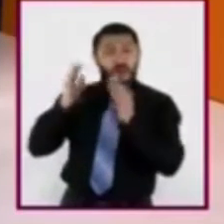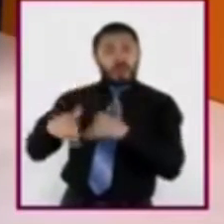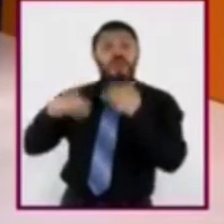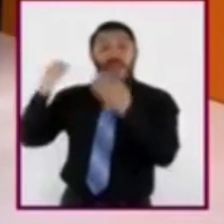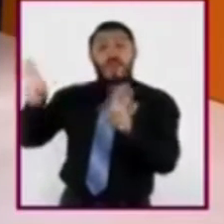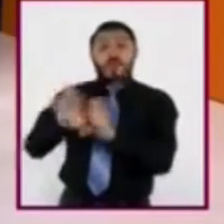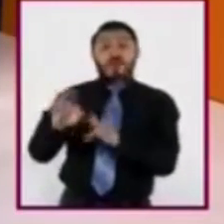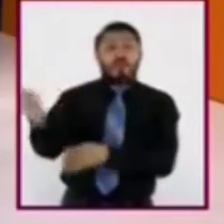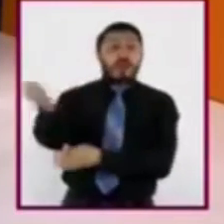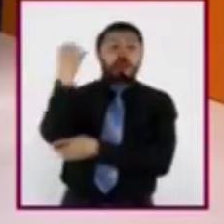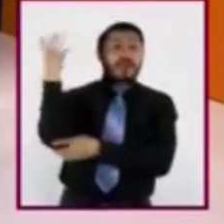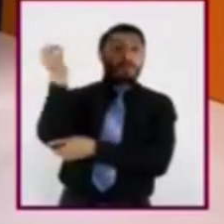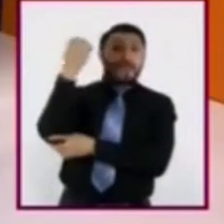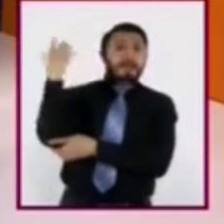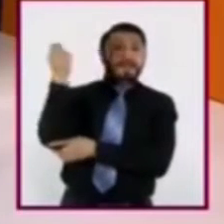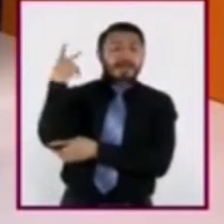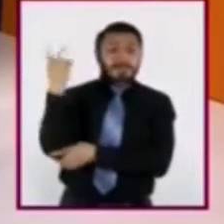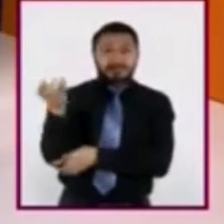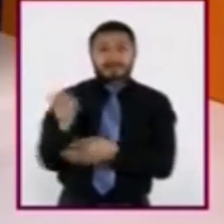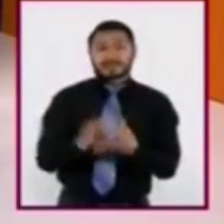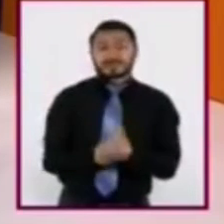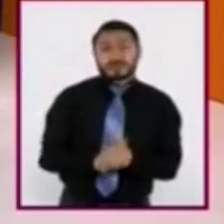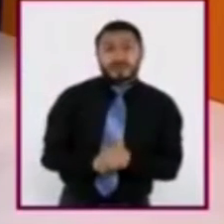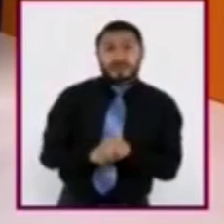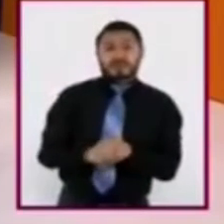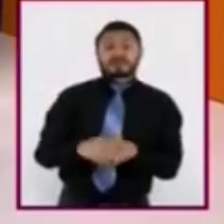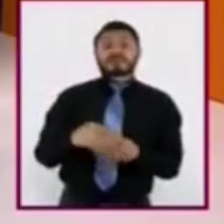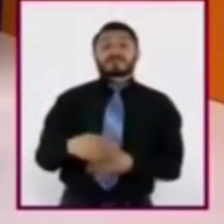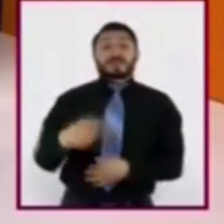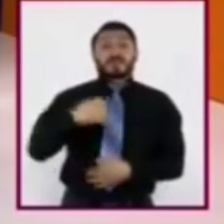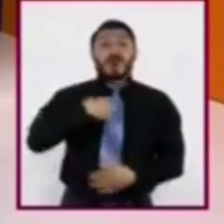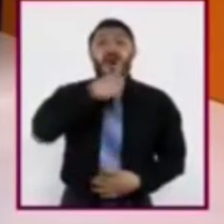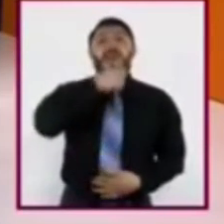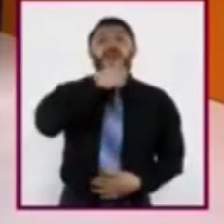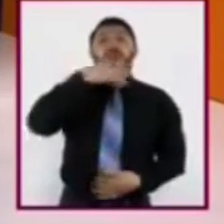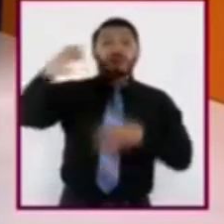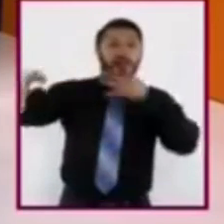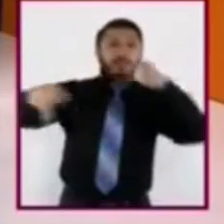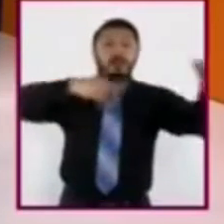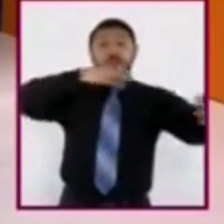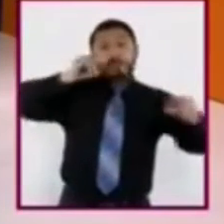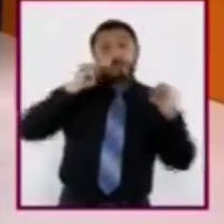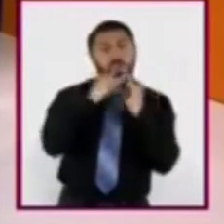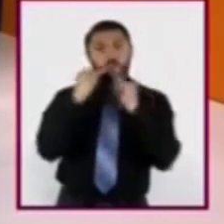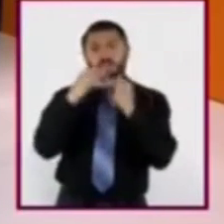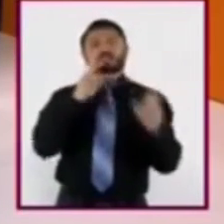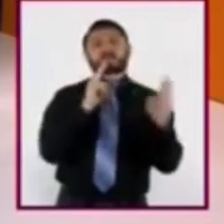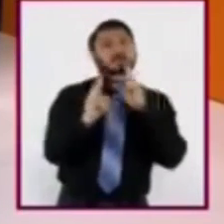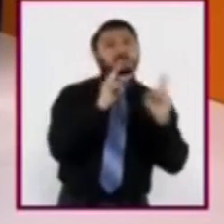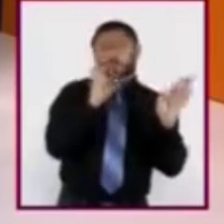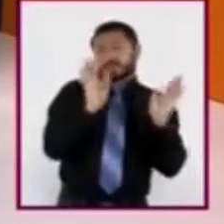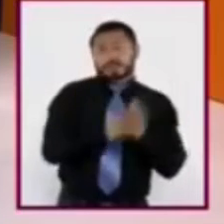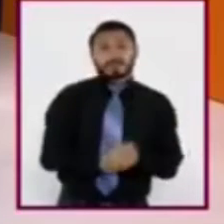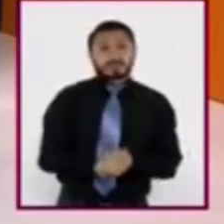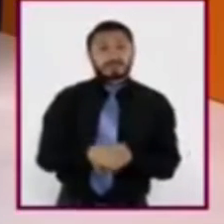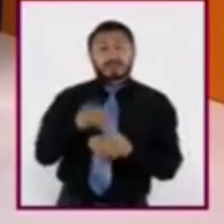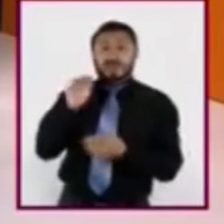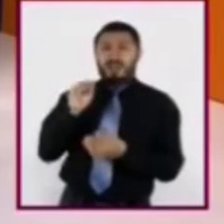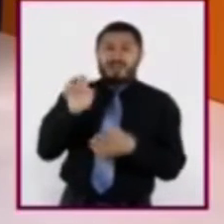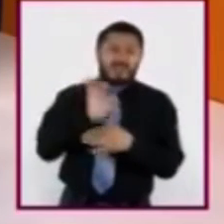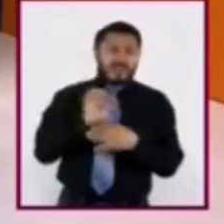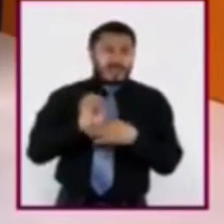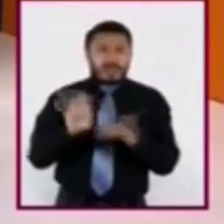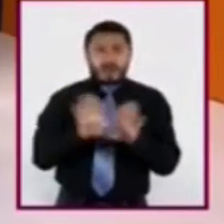de prensa, los portavoces o las agencias de noticias. Maestro, ¿así que un mismo hecho se puede abordar desde